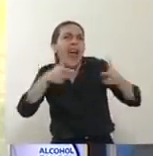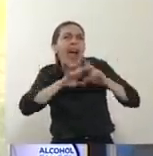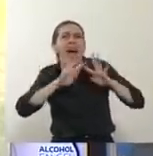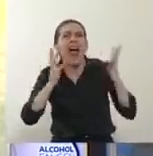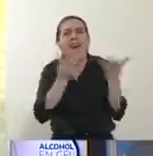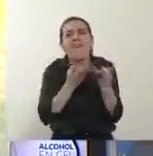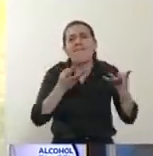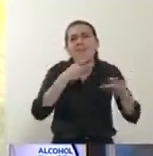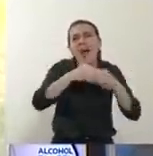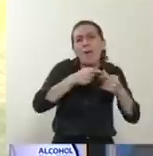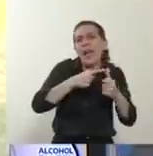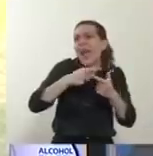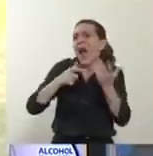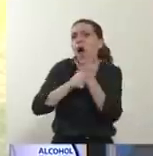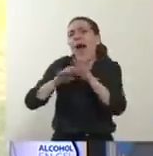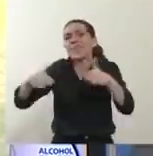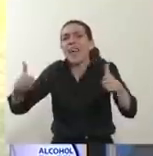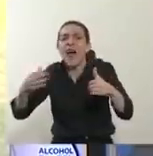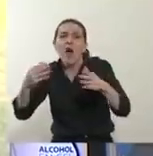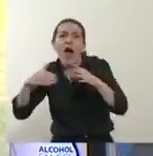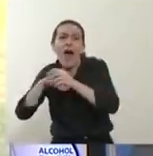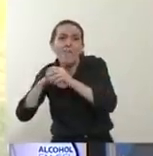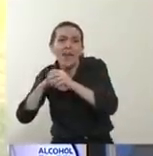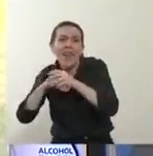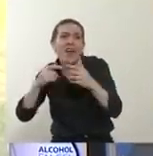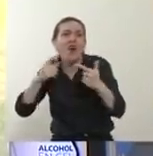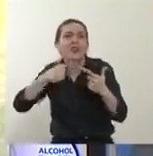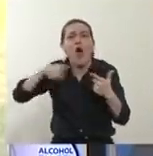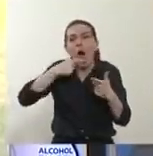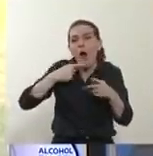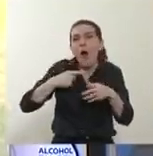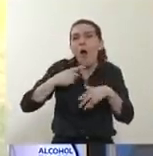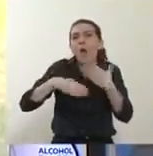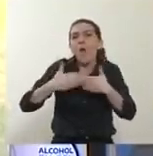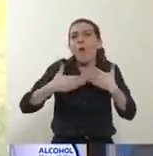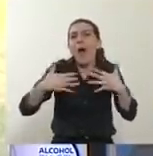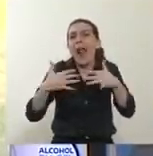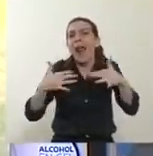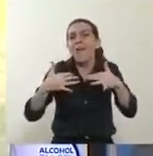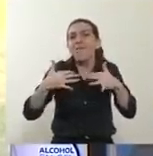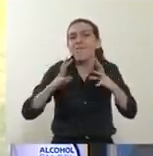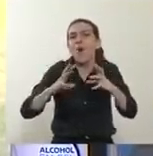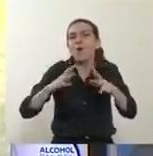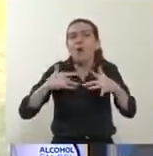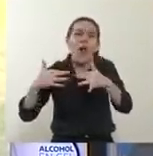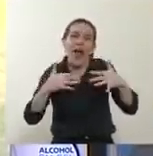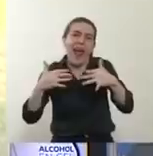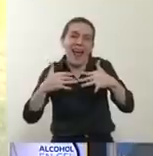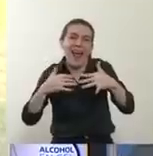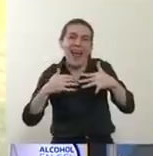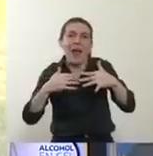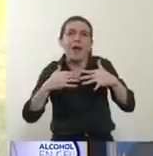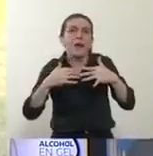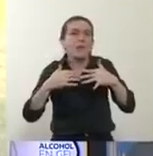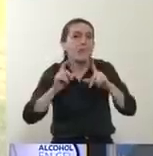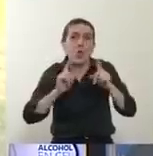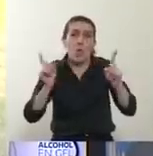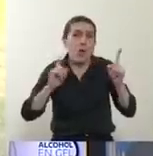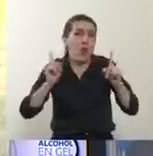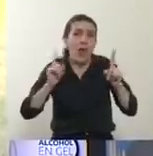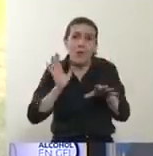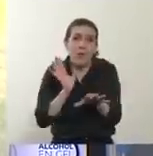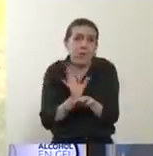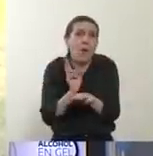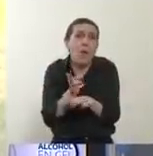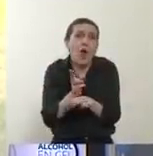con los amigos, todos extrañamos jugar el picadito, pero no podemos. No